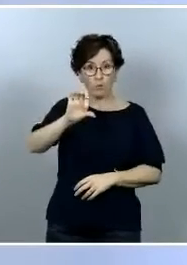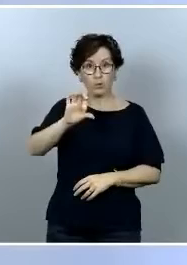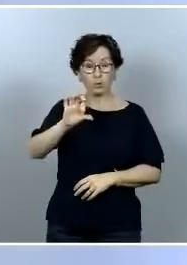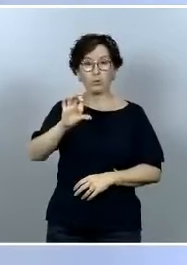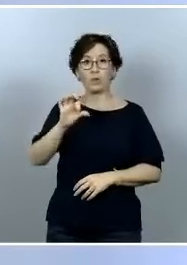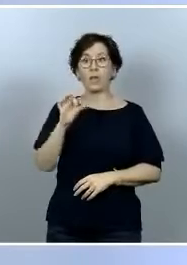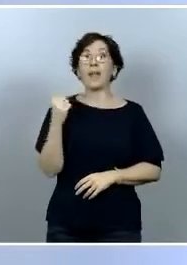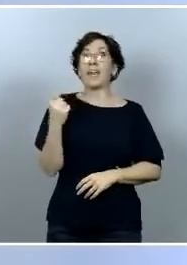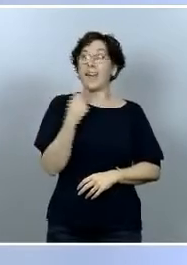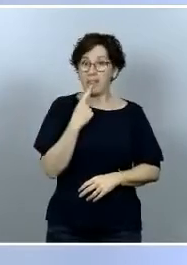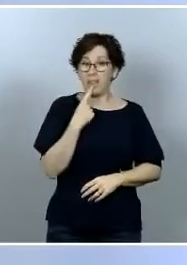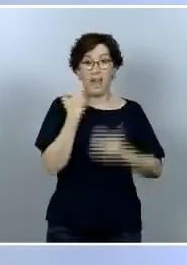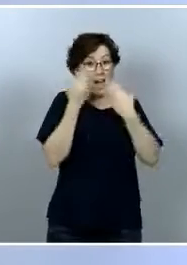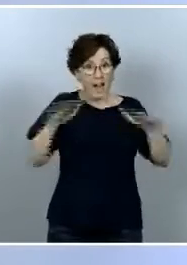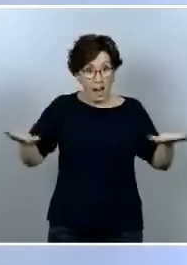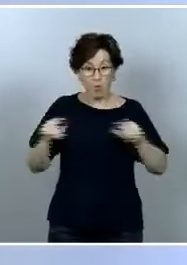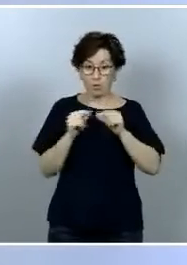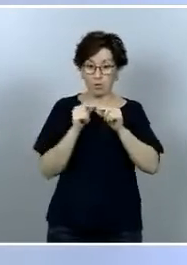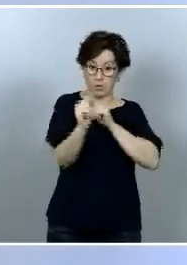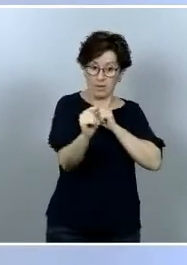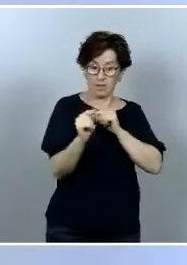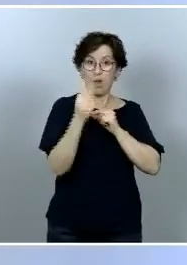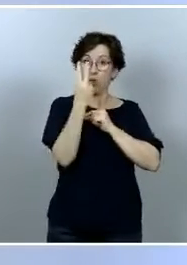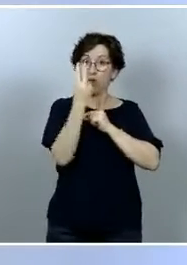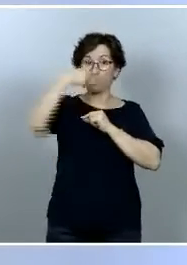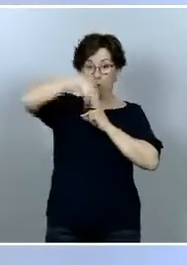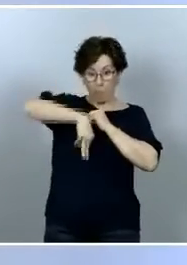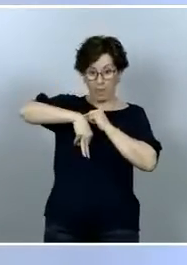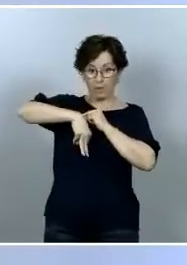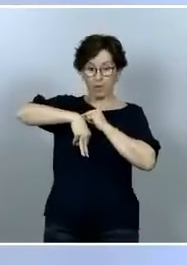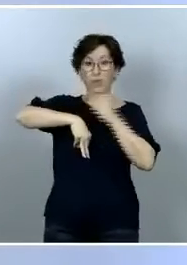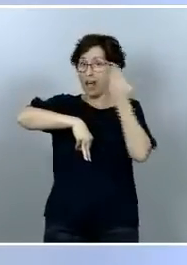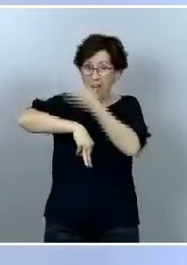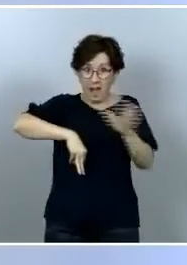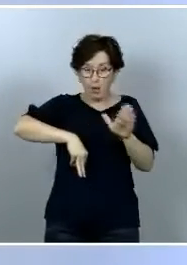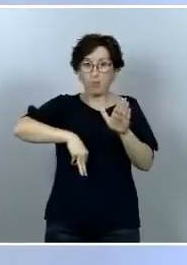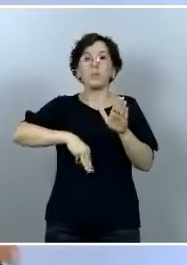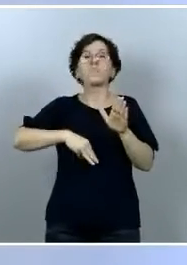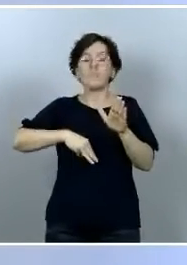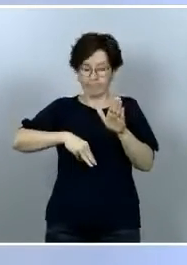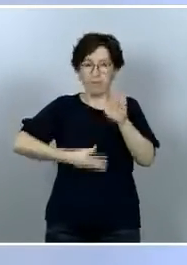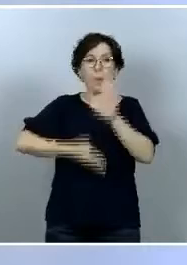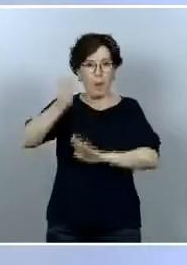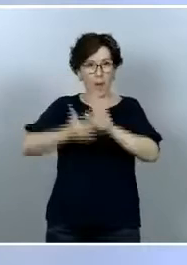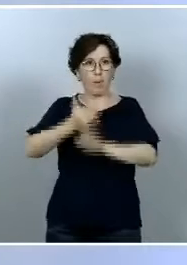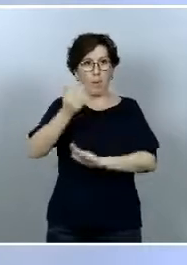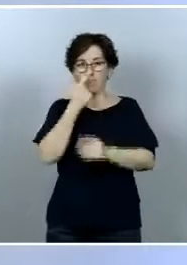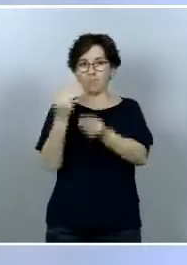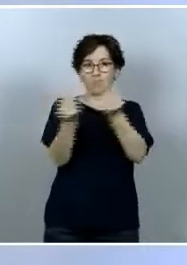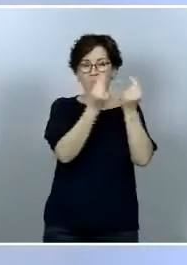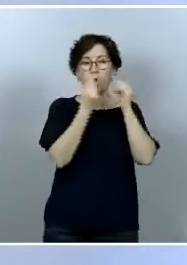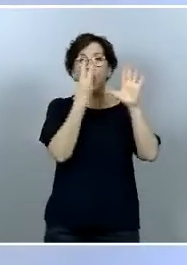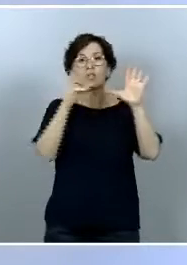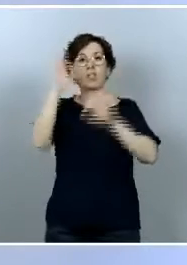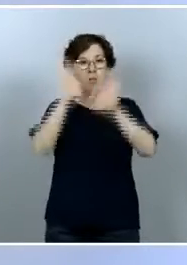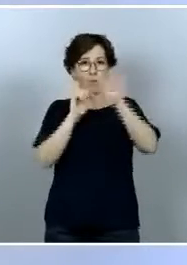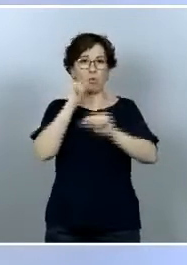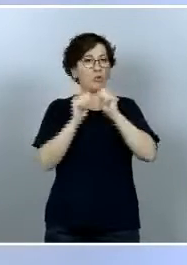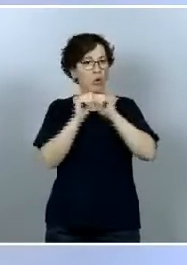de dos metros prevenimos el 80% de contagios fíjense ustedes si es importante mantener esta